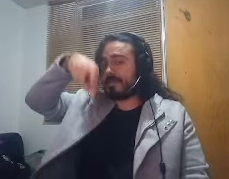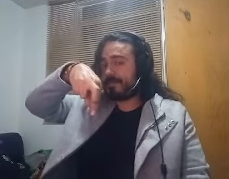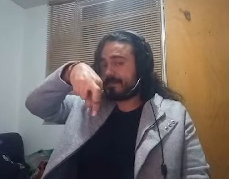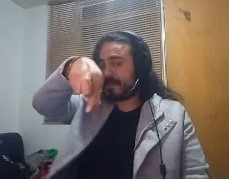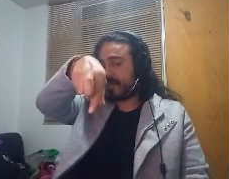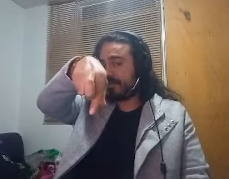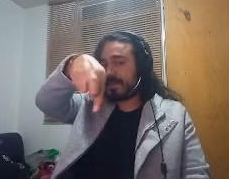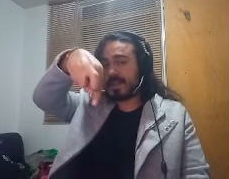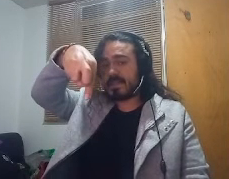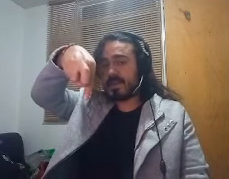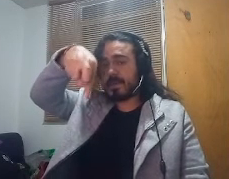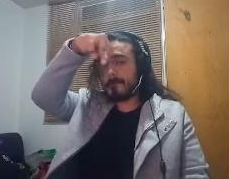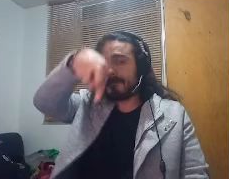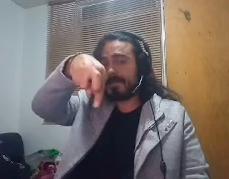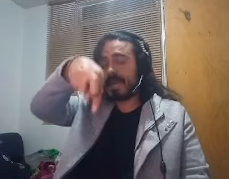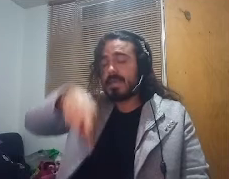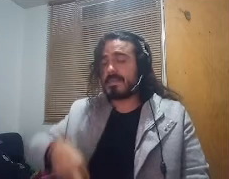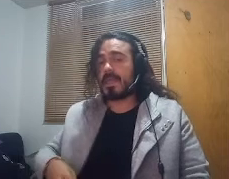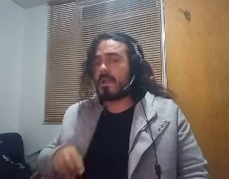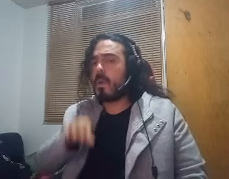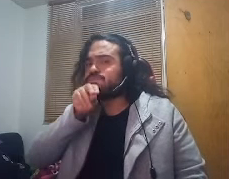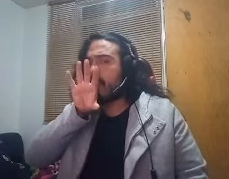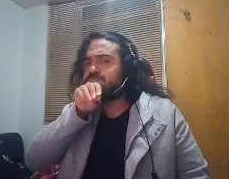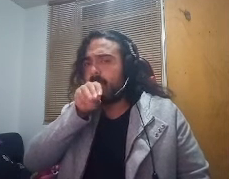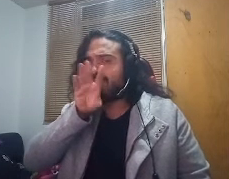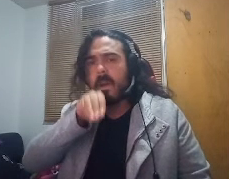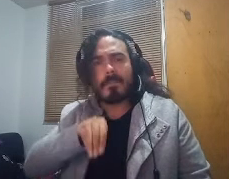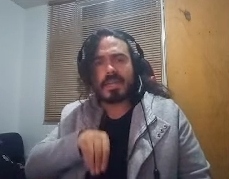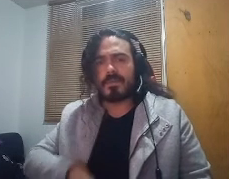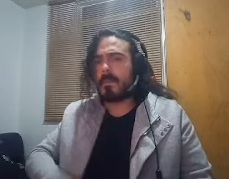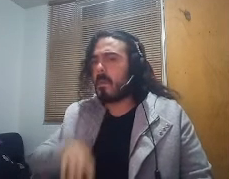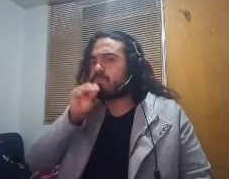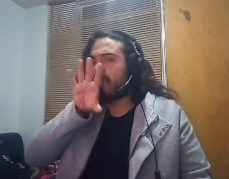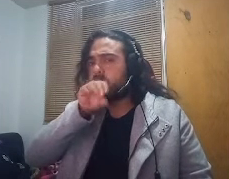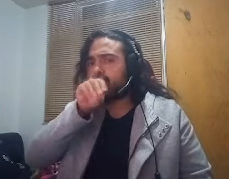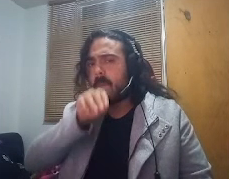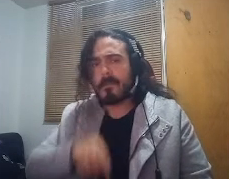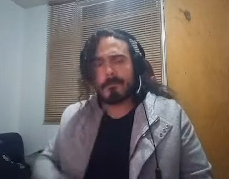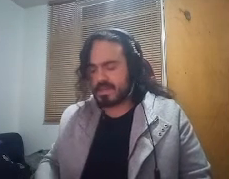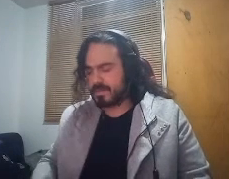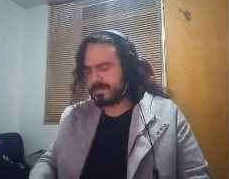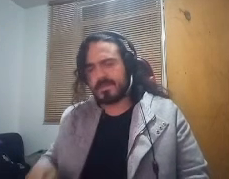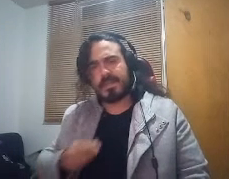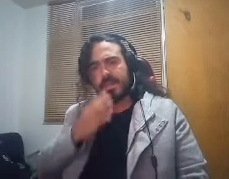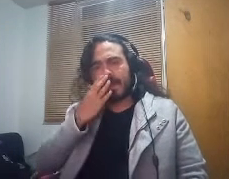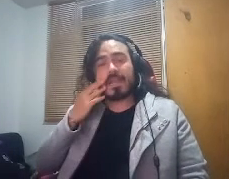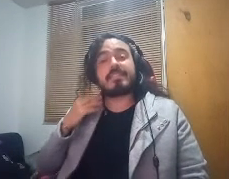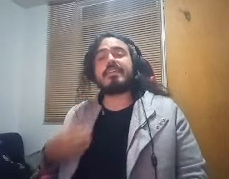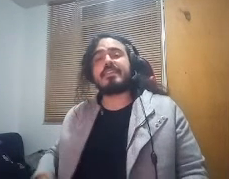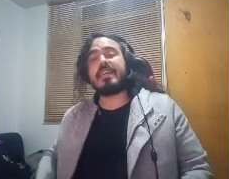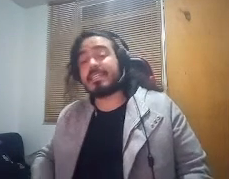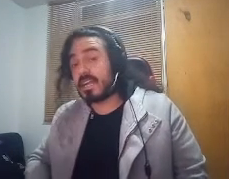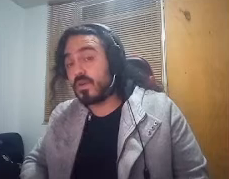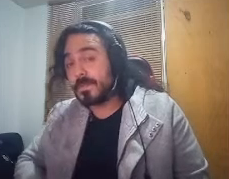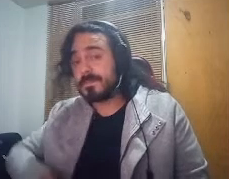p hacen una p hacia abajo p de perro perro la